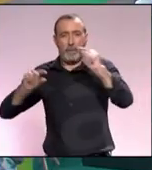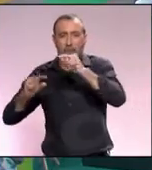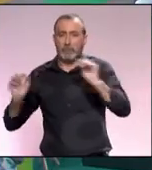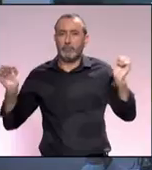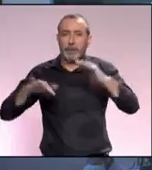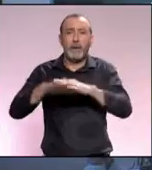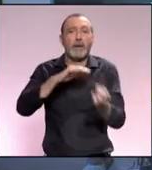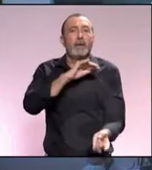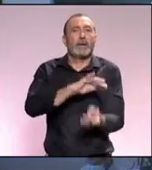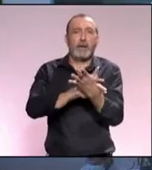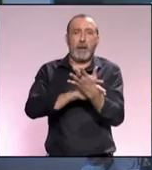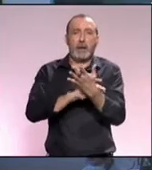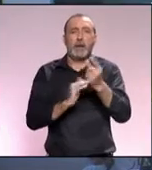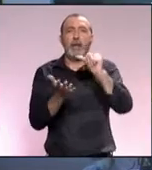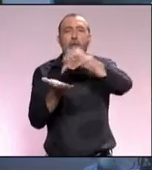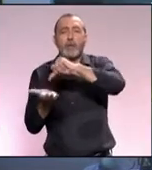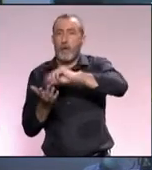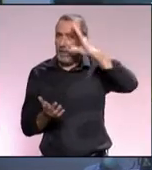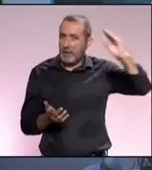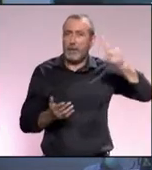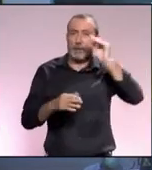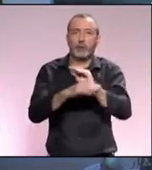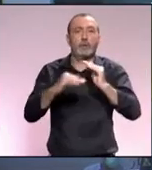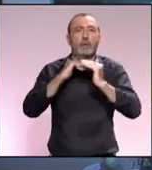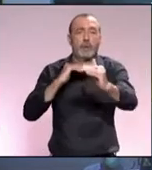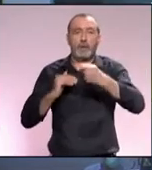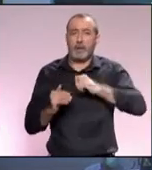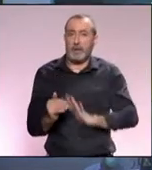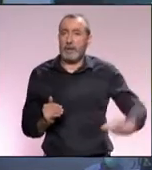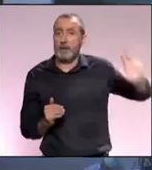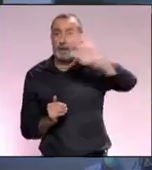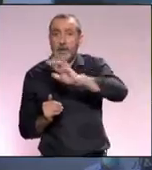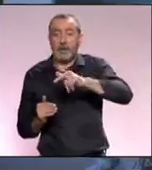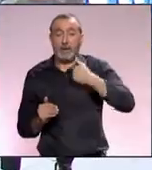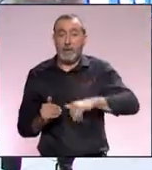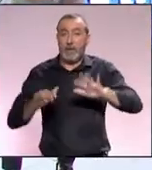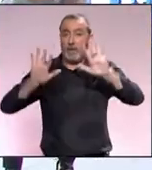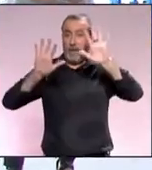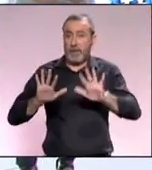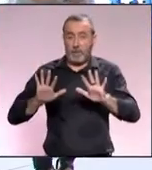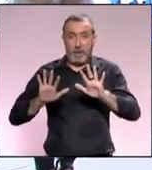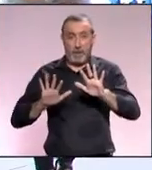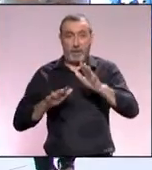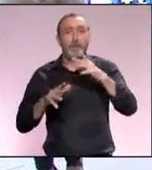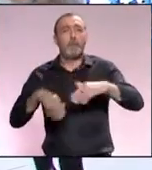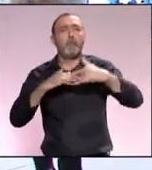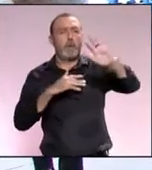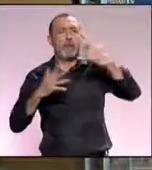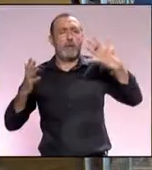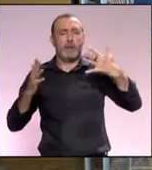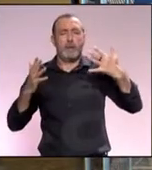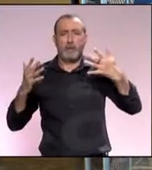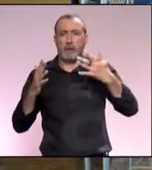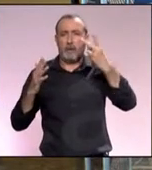implicados en la construcción de ciudades inteligentes y sostenibles en España en su undécima y tercera edición ha reunido más de 1500